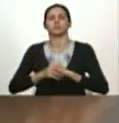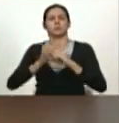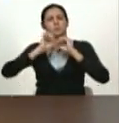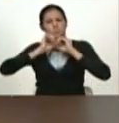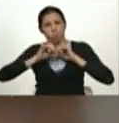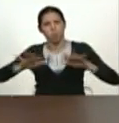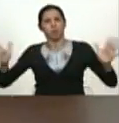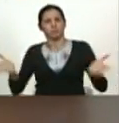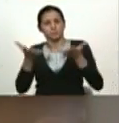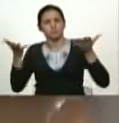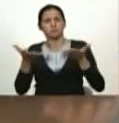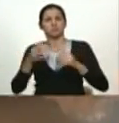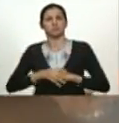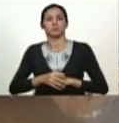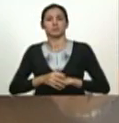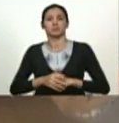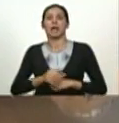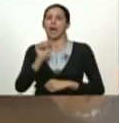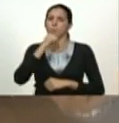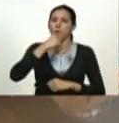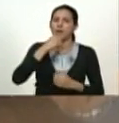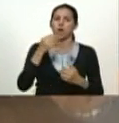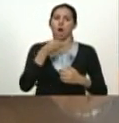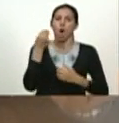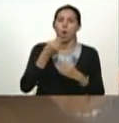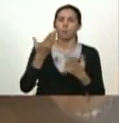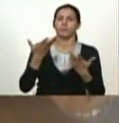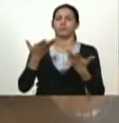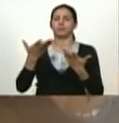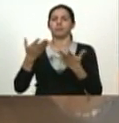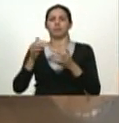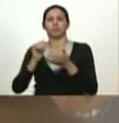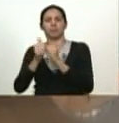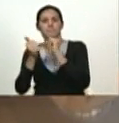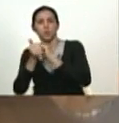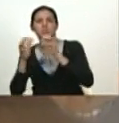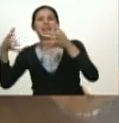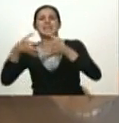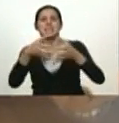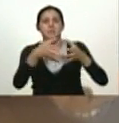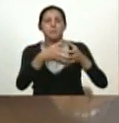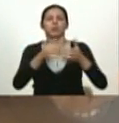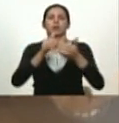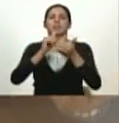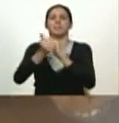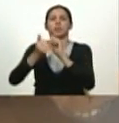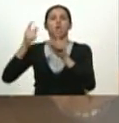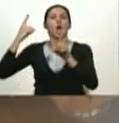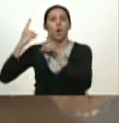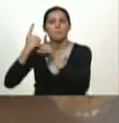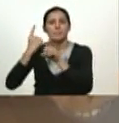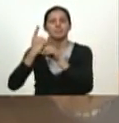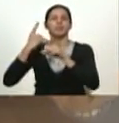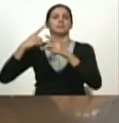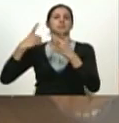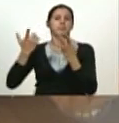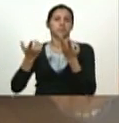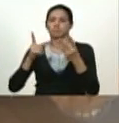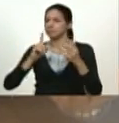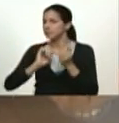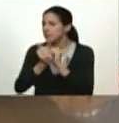al deporte de nuestros abuelitos y al deporte de equipos al deporte de competencia al deporte de